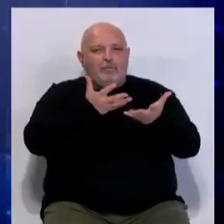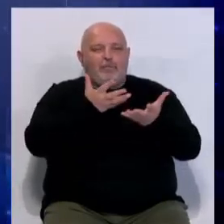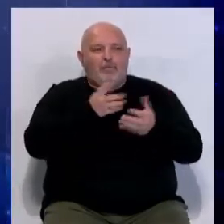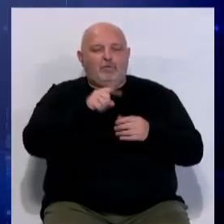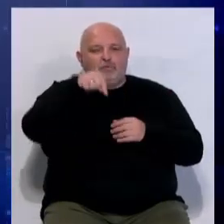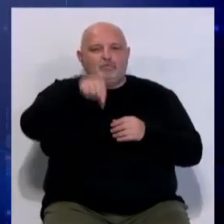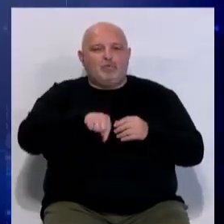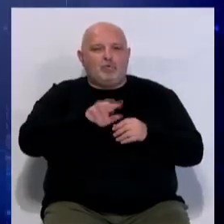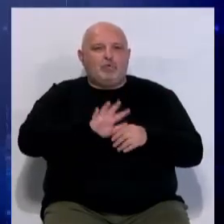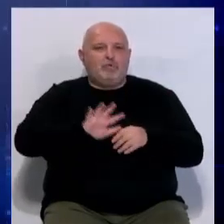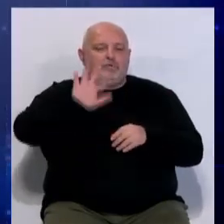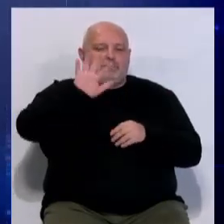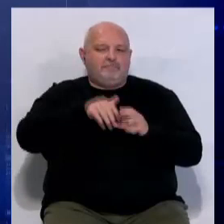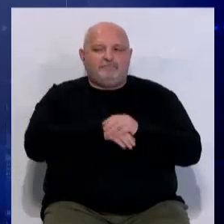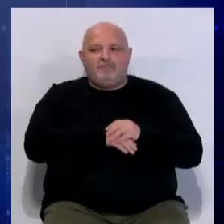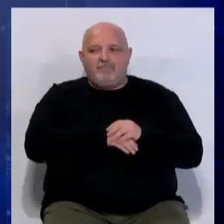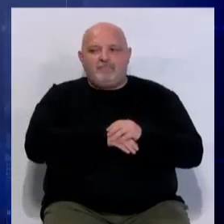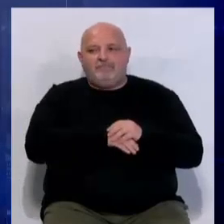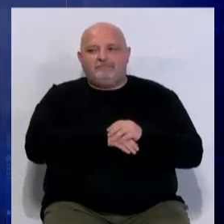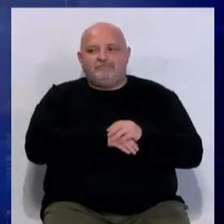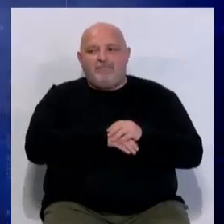serán del sur y del este en el litoral.